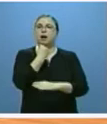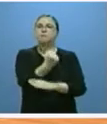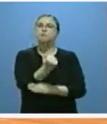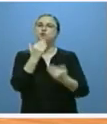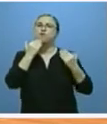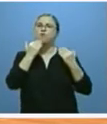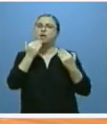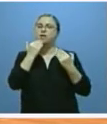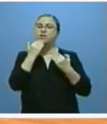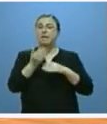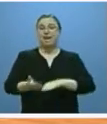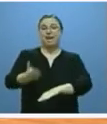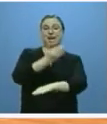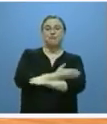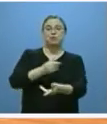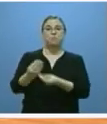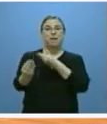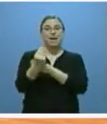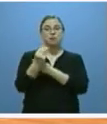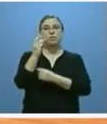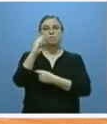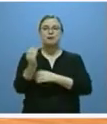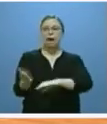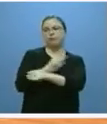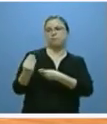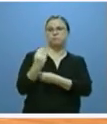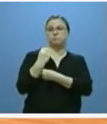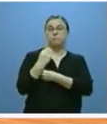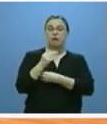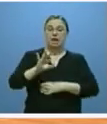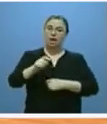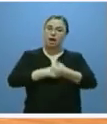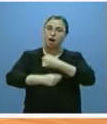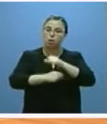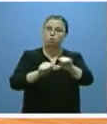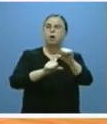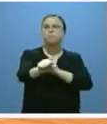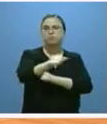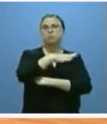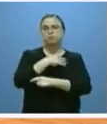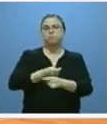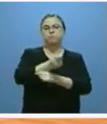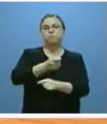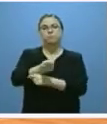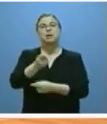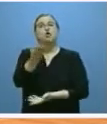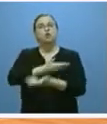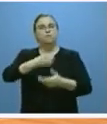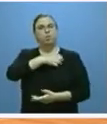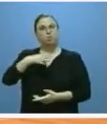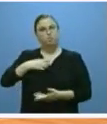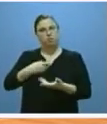del cobro anticipado de las ayudas de la PAC a partir del mes de agosto con la colaboración de las entidades financieras,